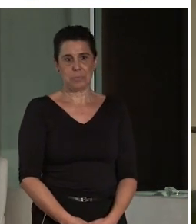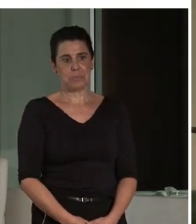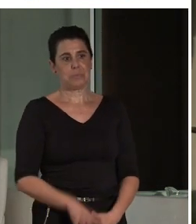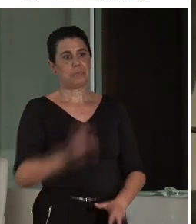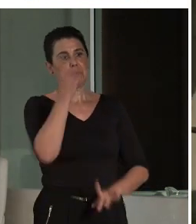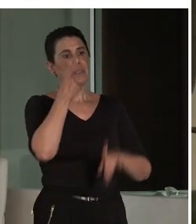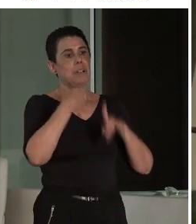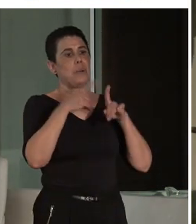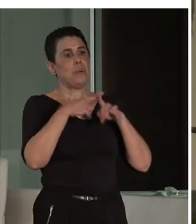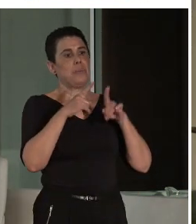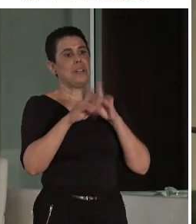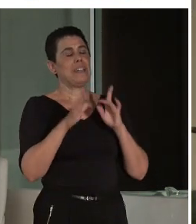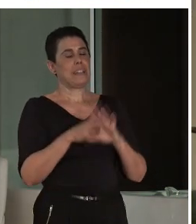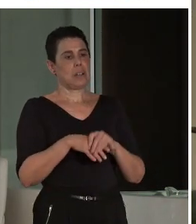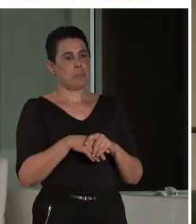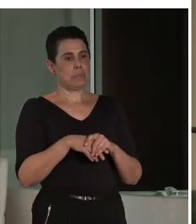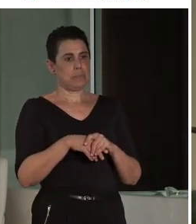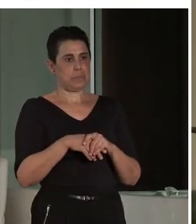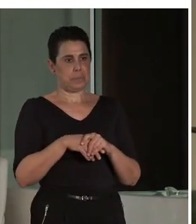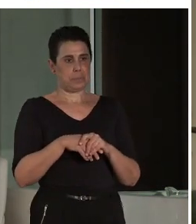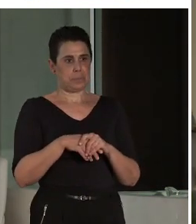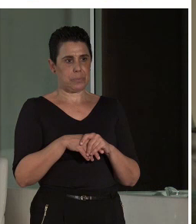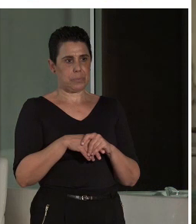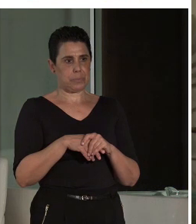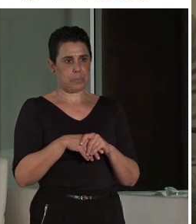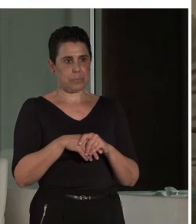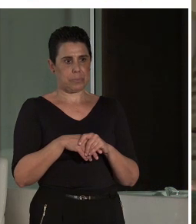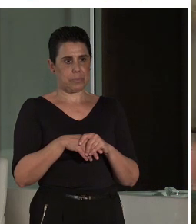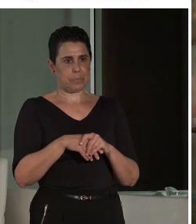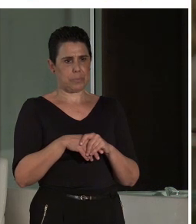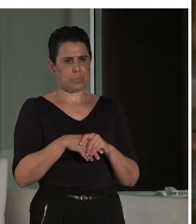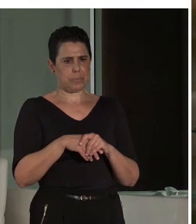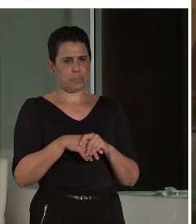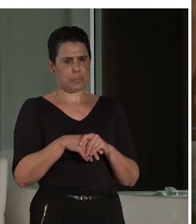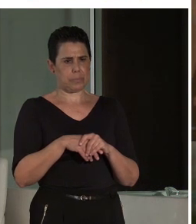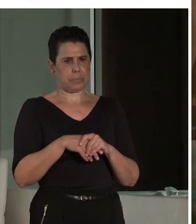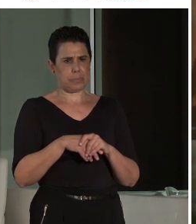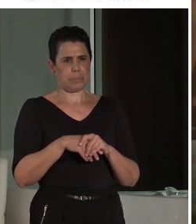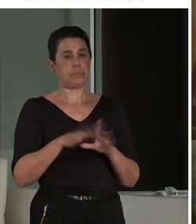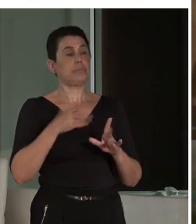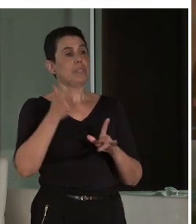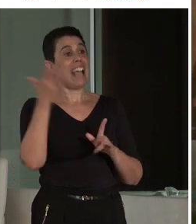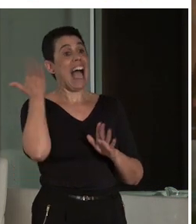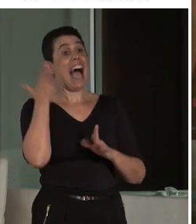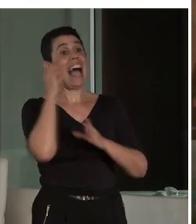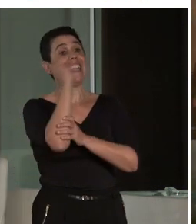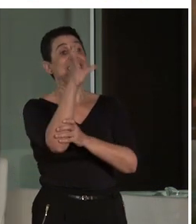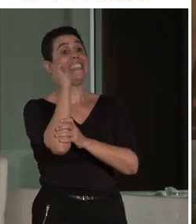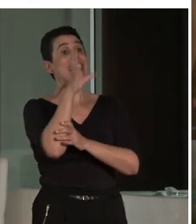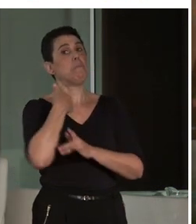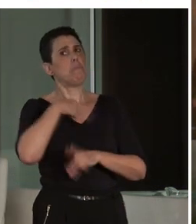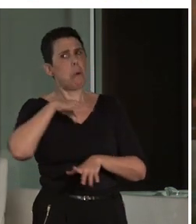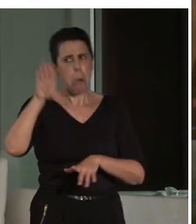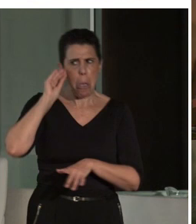Bueno, en la intervención tuya he entendido